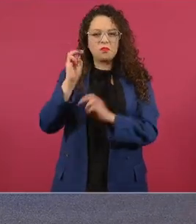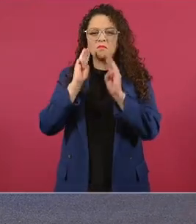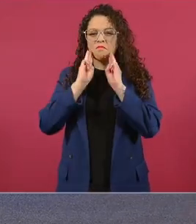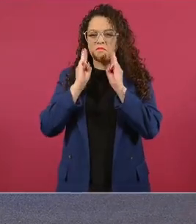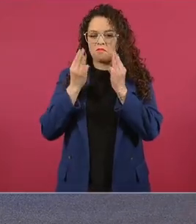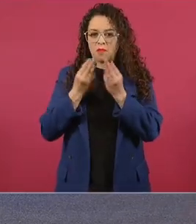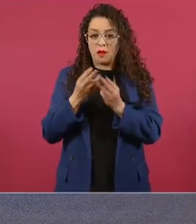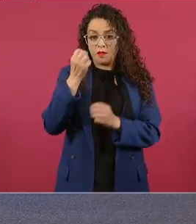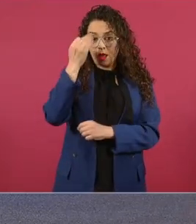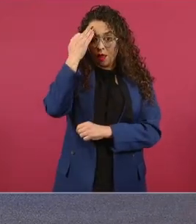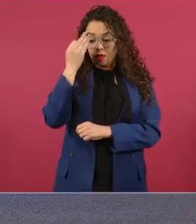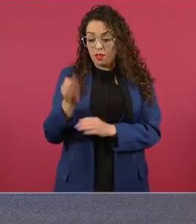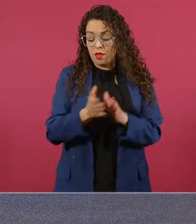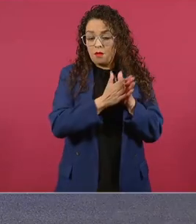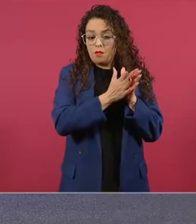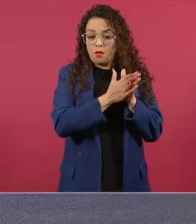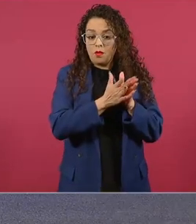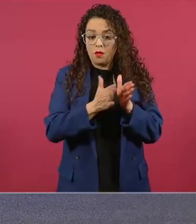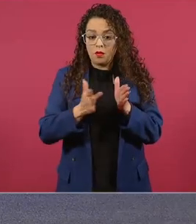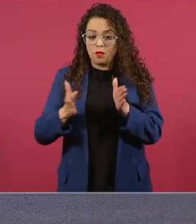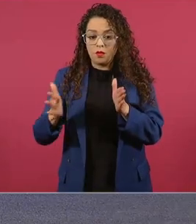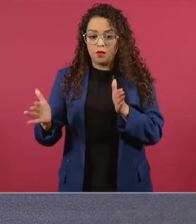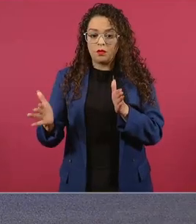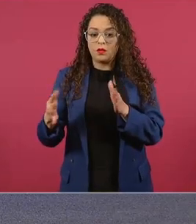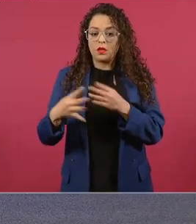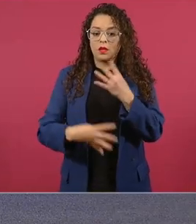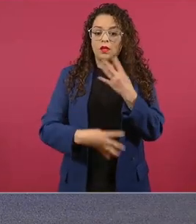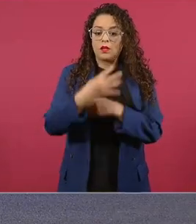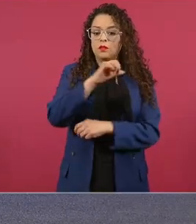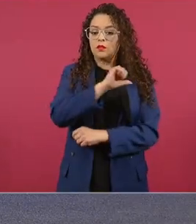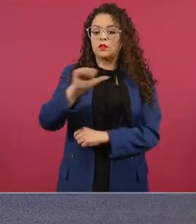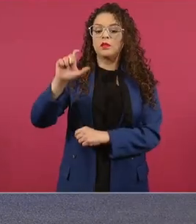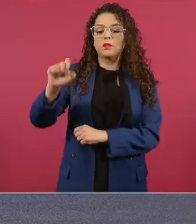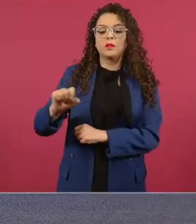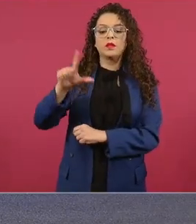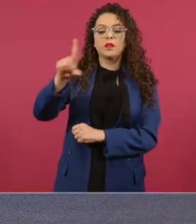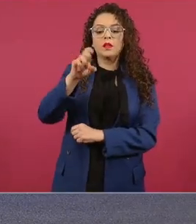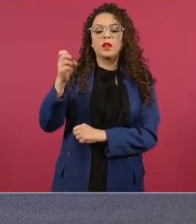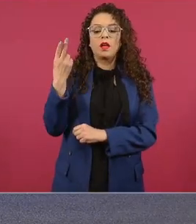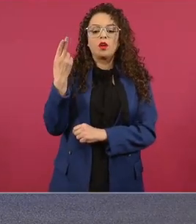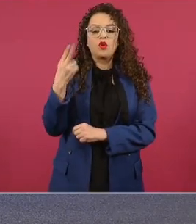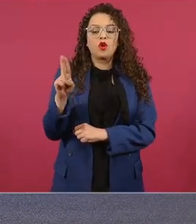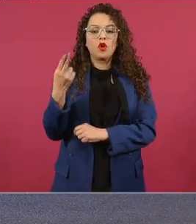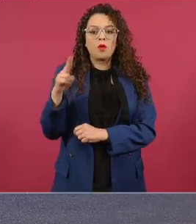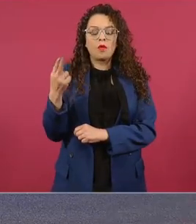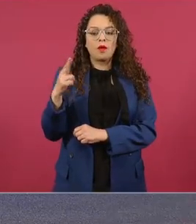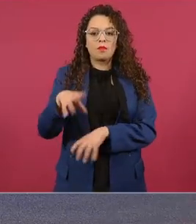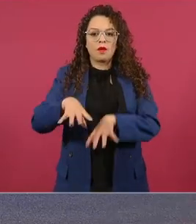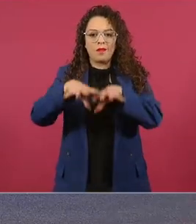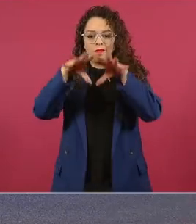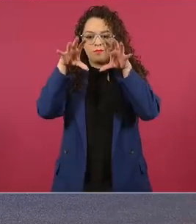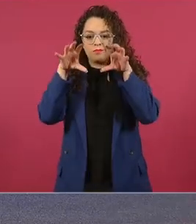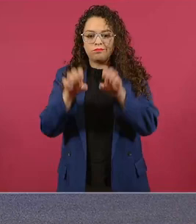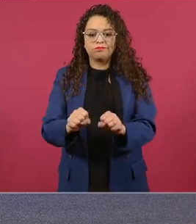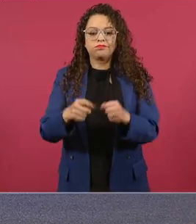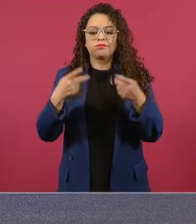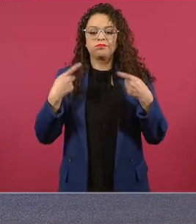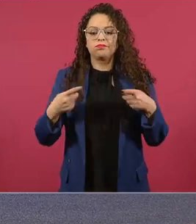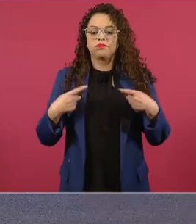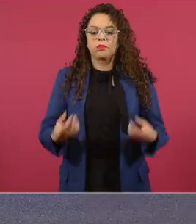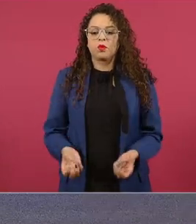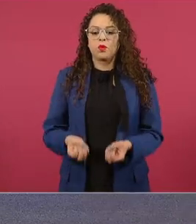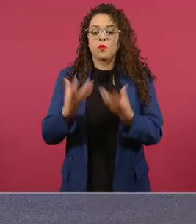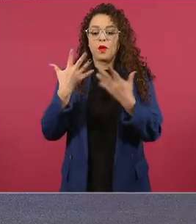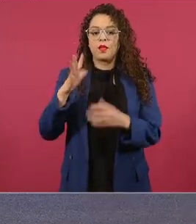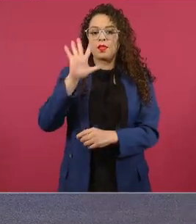el periodo, en este periodo del 14 al 27 de noviembre, lograron la detención de 55